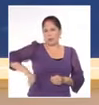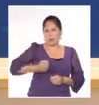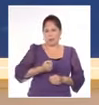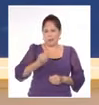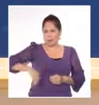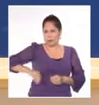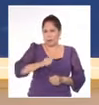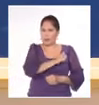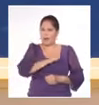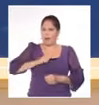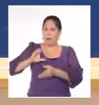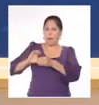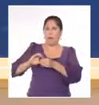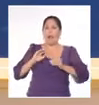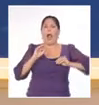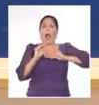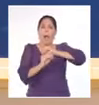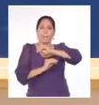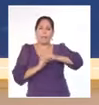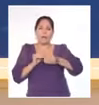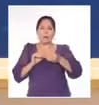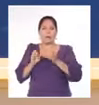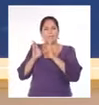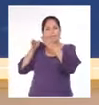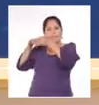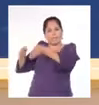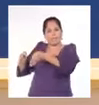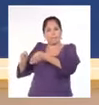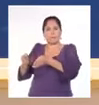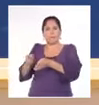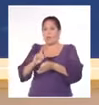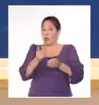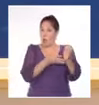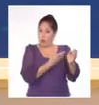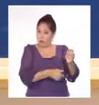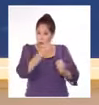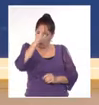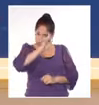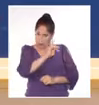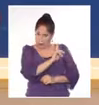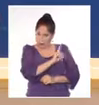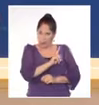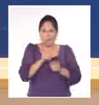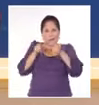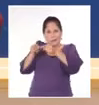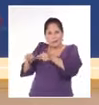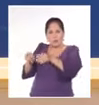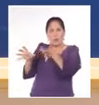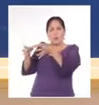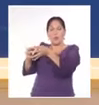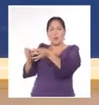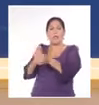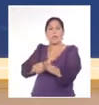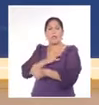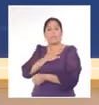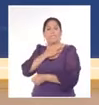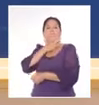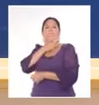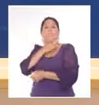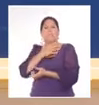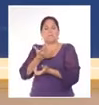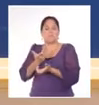de adecuar sus acciones no a la realidad de Cuba, sino a una ficción que se ha construido